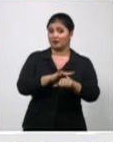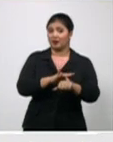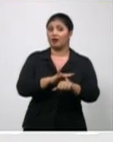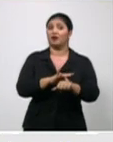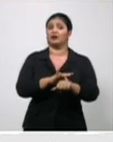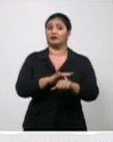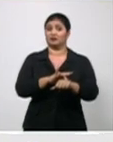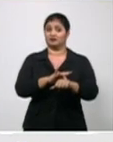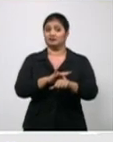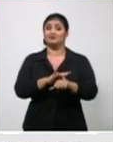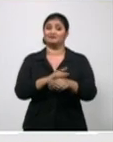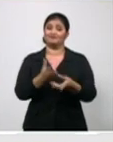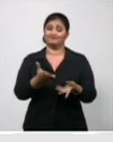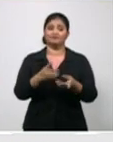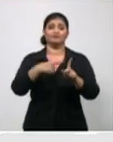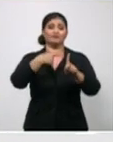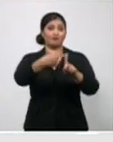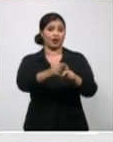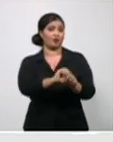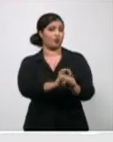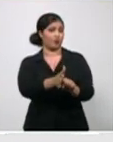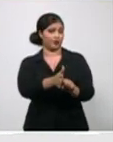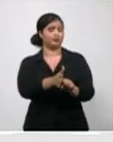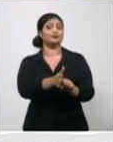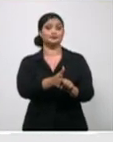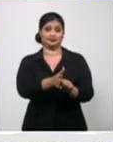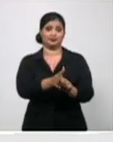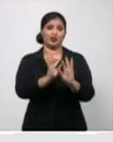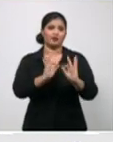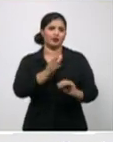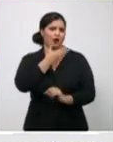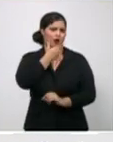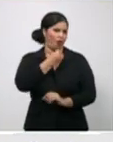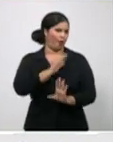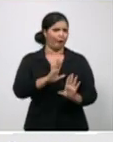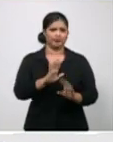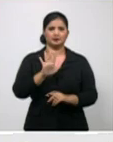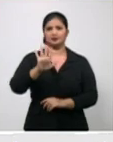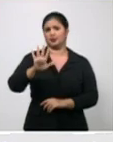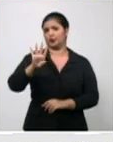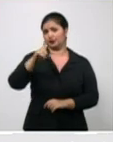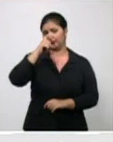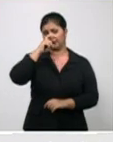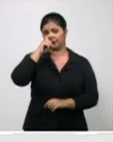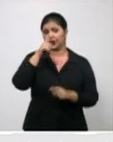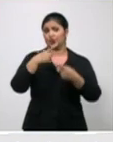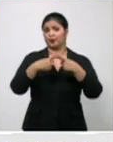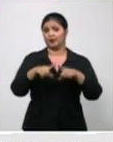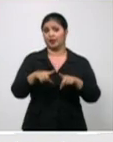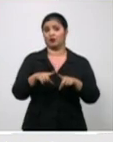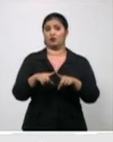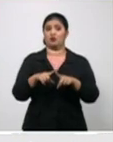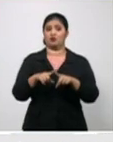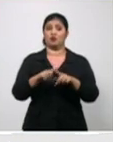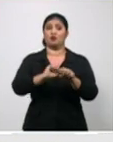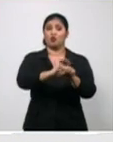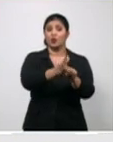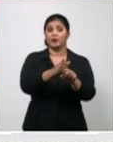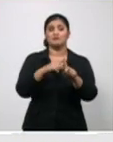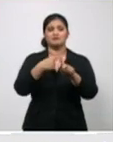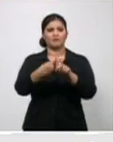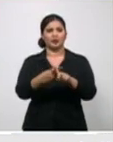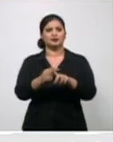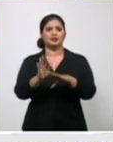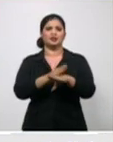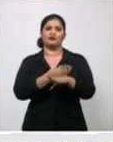las comorbilidades, es verdad que la combinación no es buena, pero de todas formas no era una